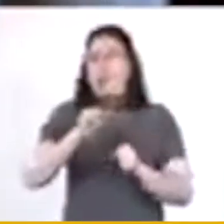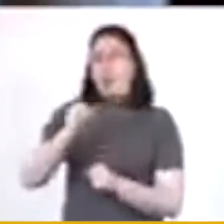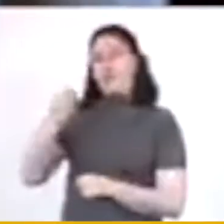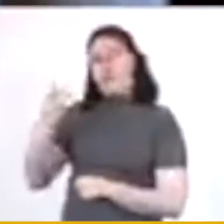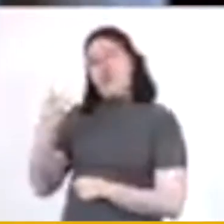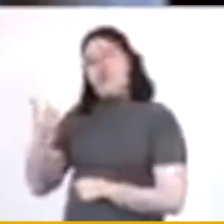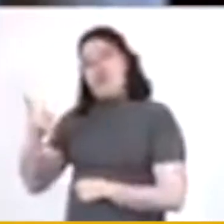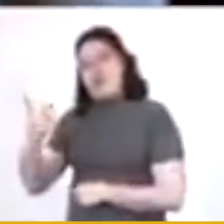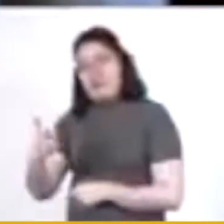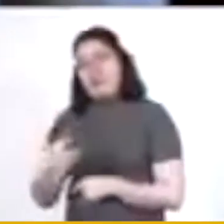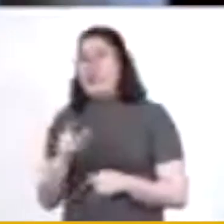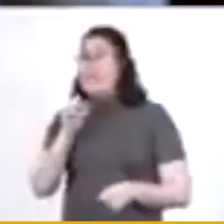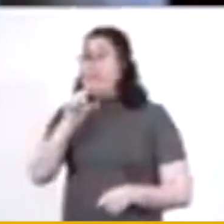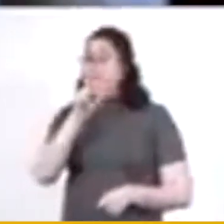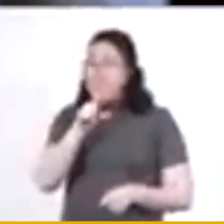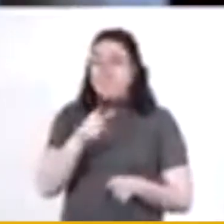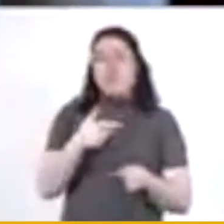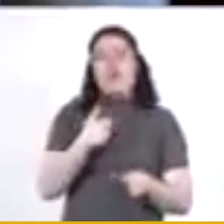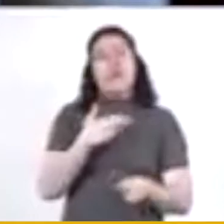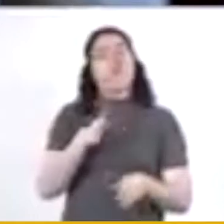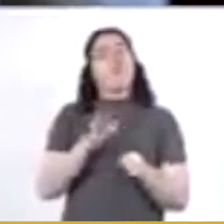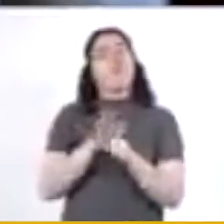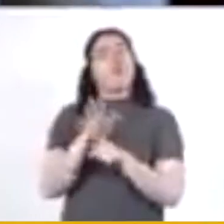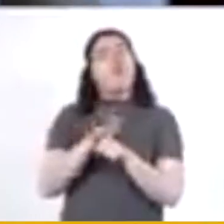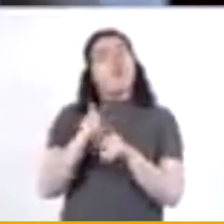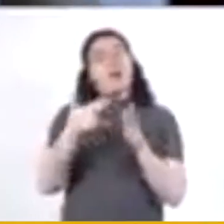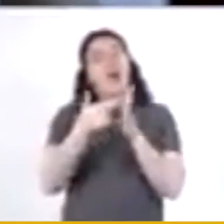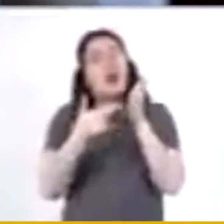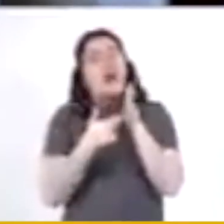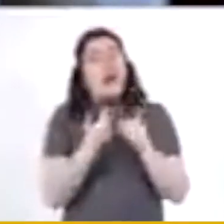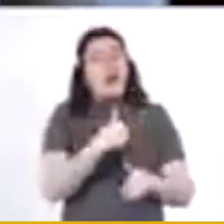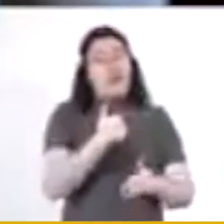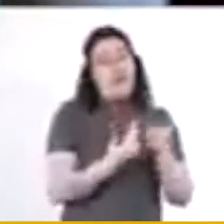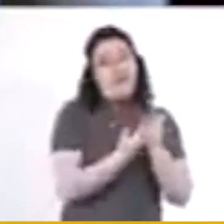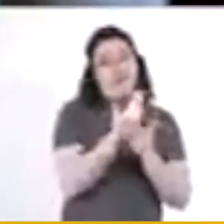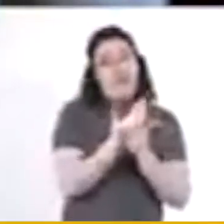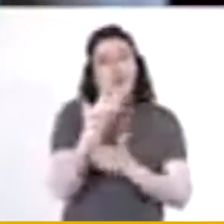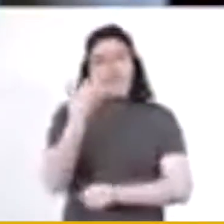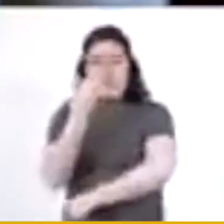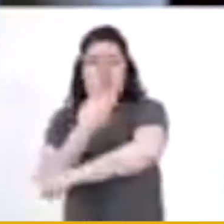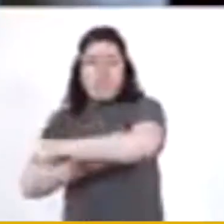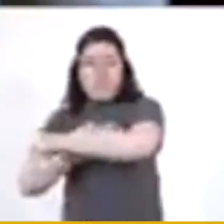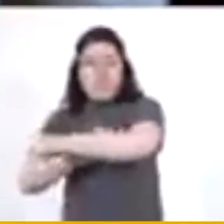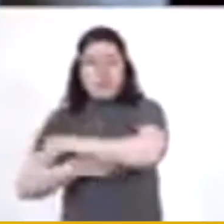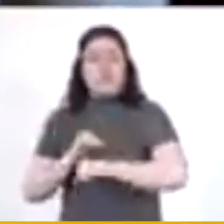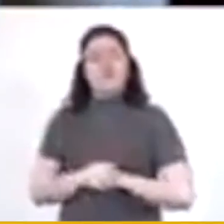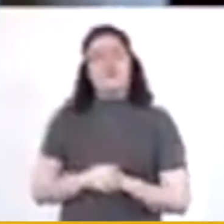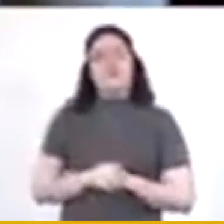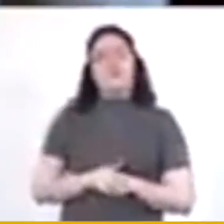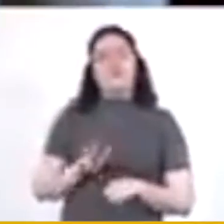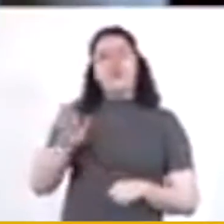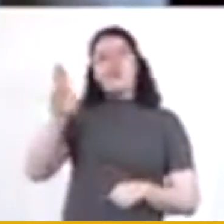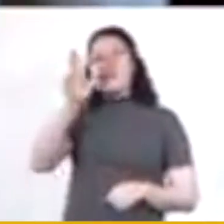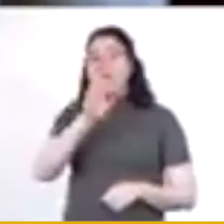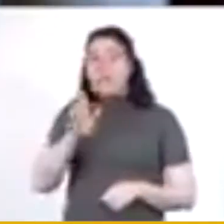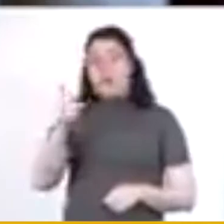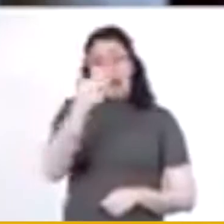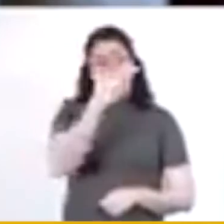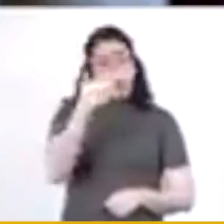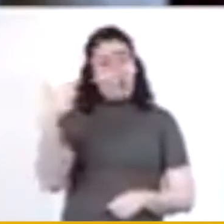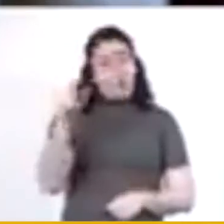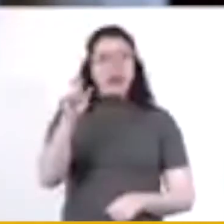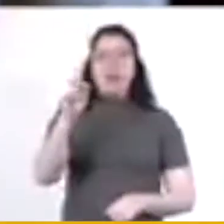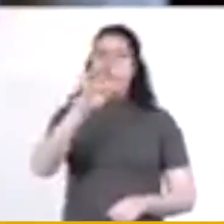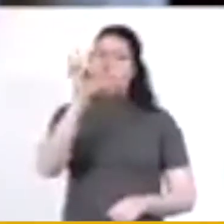horario de 11 de la mañana a 5 de la tarde. El miércoles abrirán hoteles al